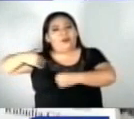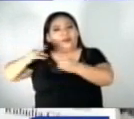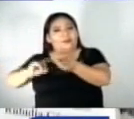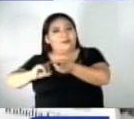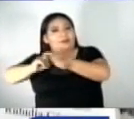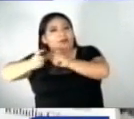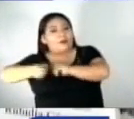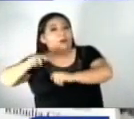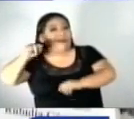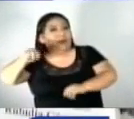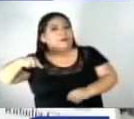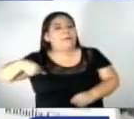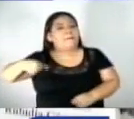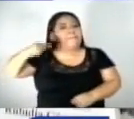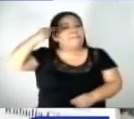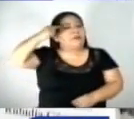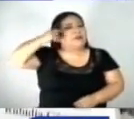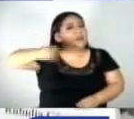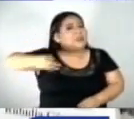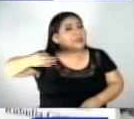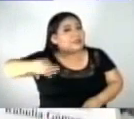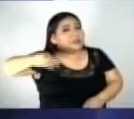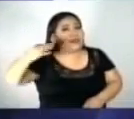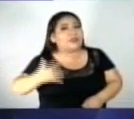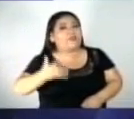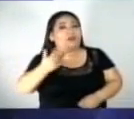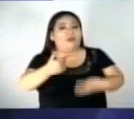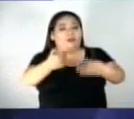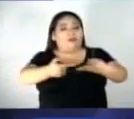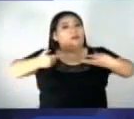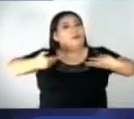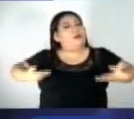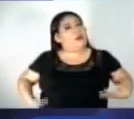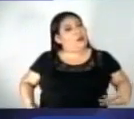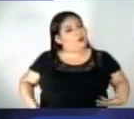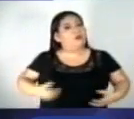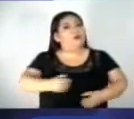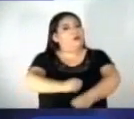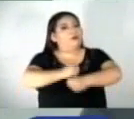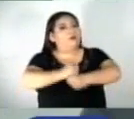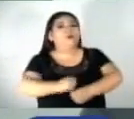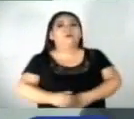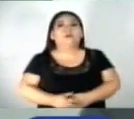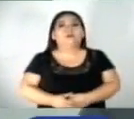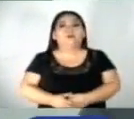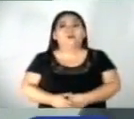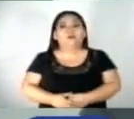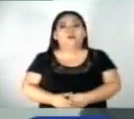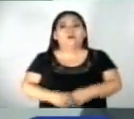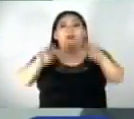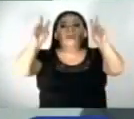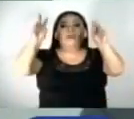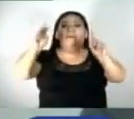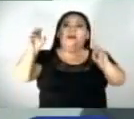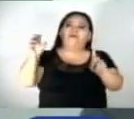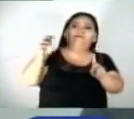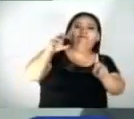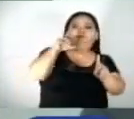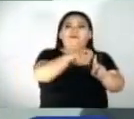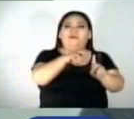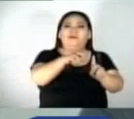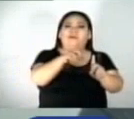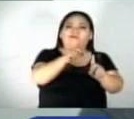Cambios, quienes consideran urgente que se garanticen los derechos de este sector de la población. La violencia hacia las mujeres